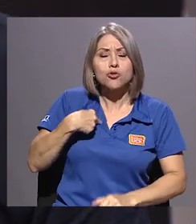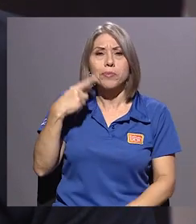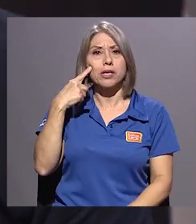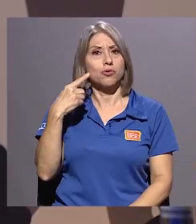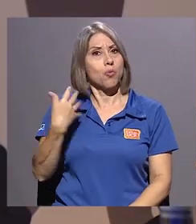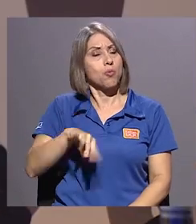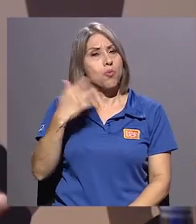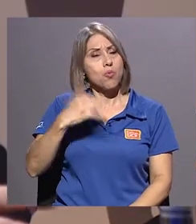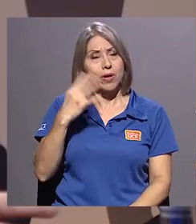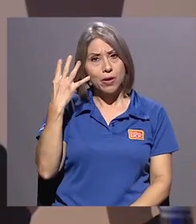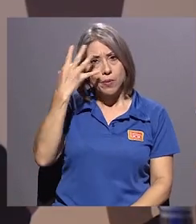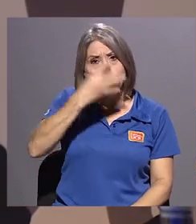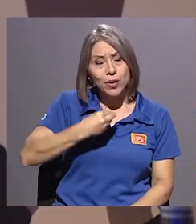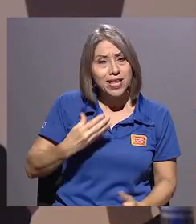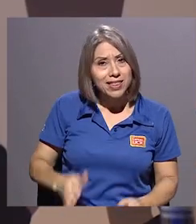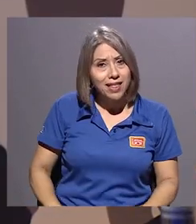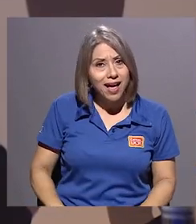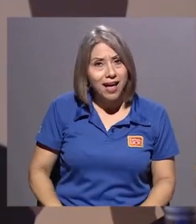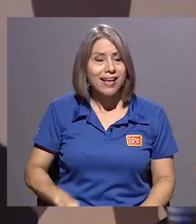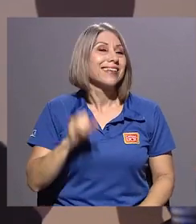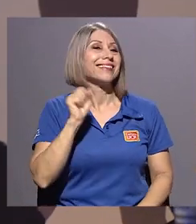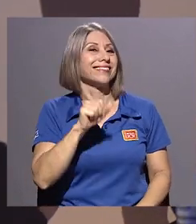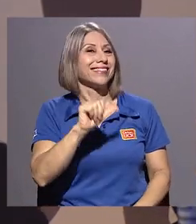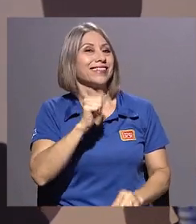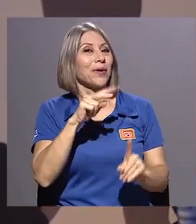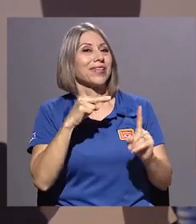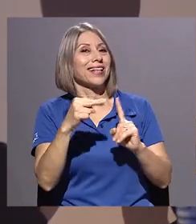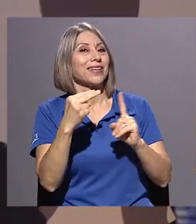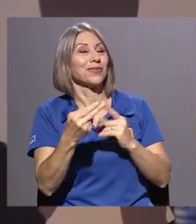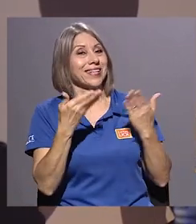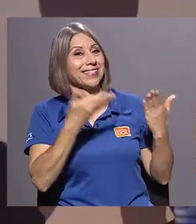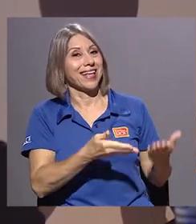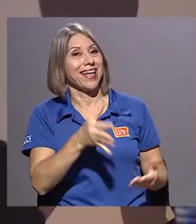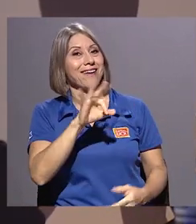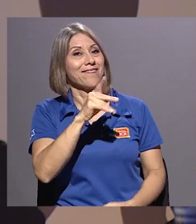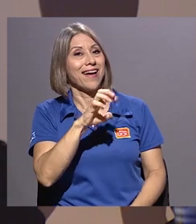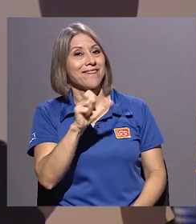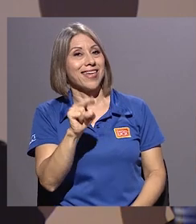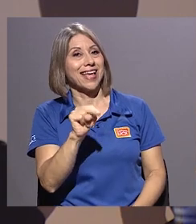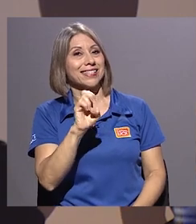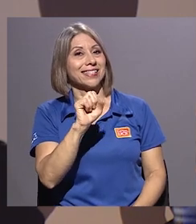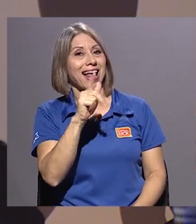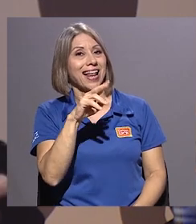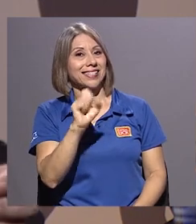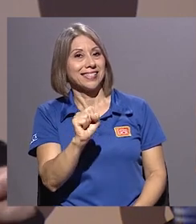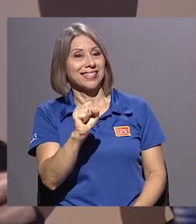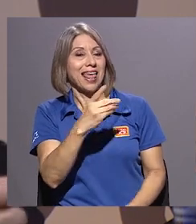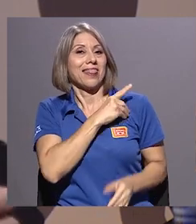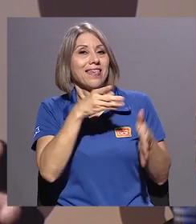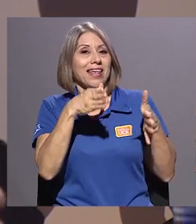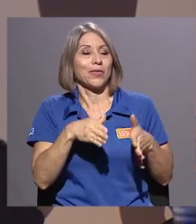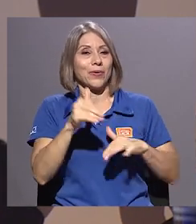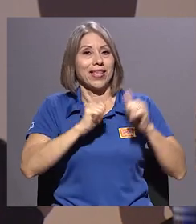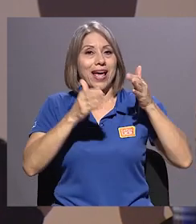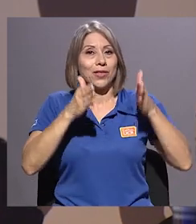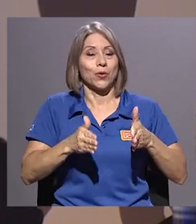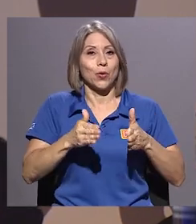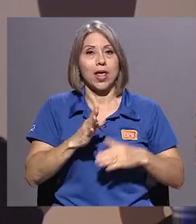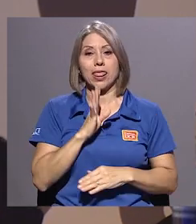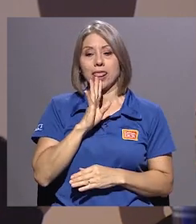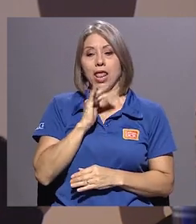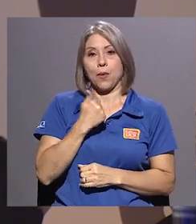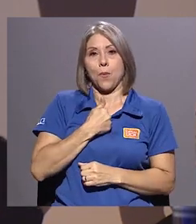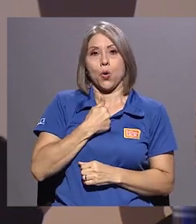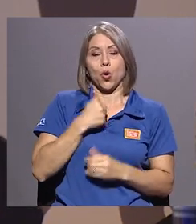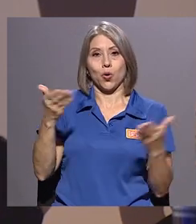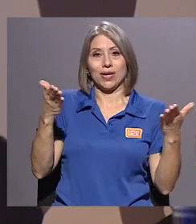Y que haya otras lecturas. Fabián Sales, director y actor del monólogo que se va a